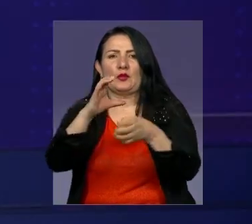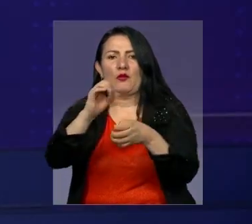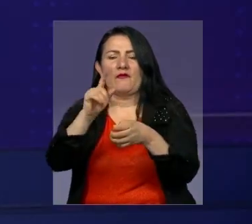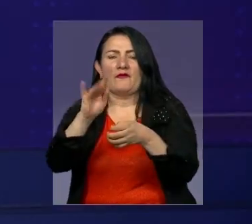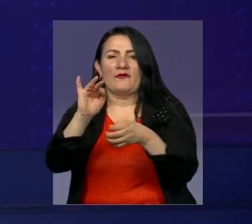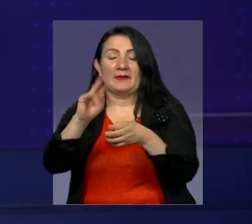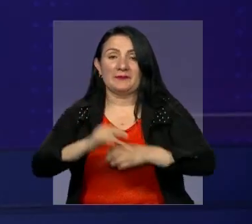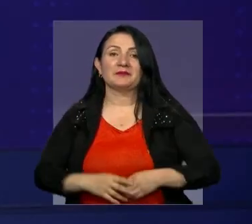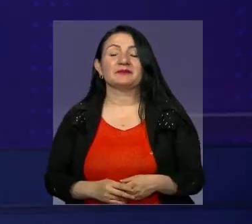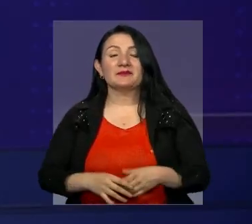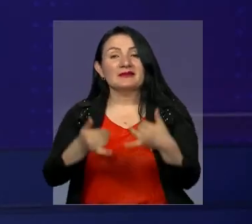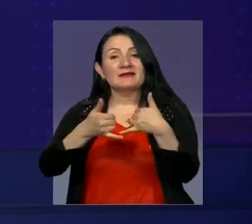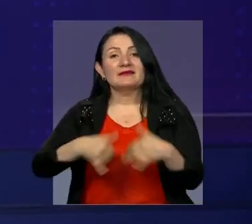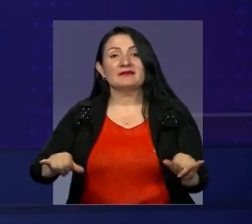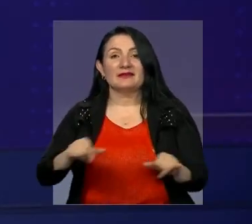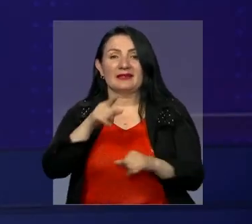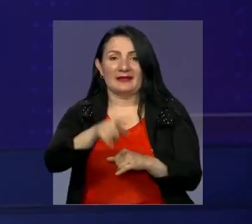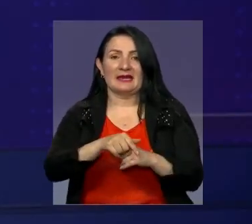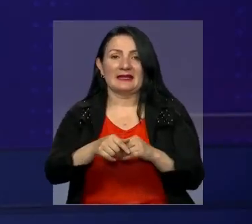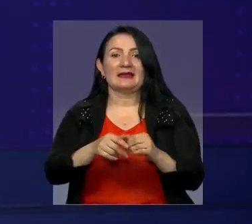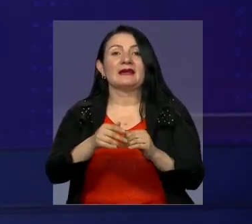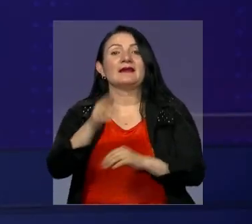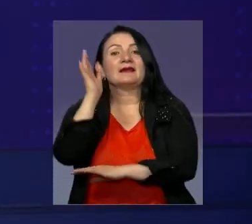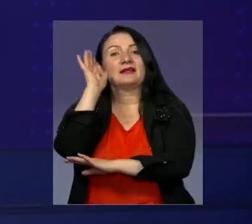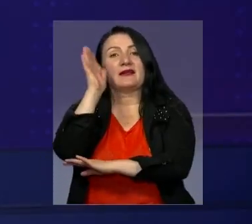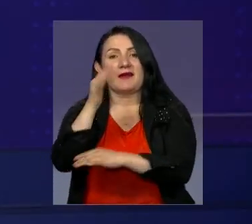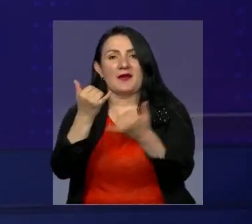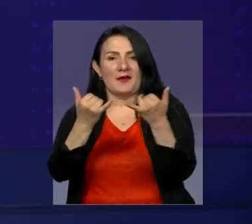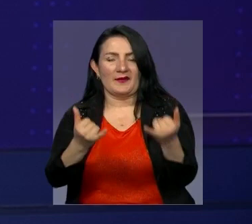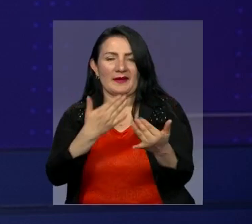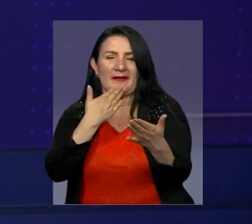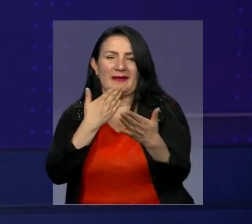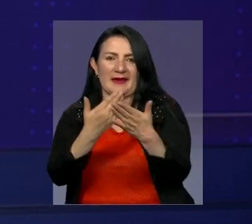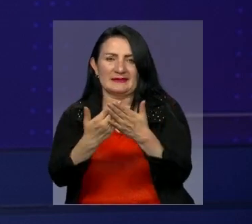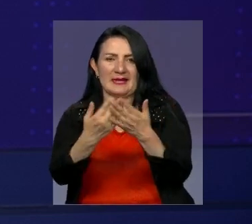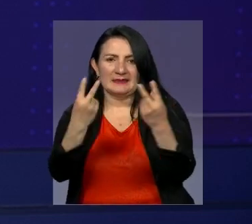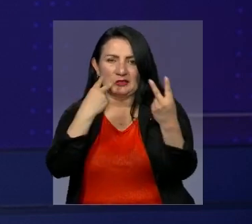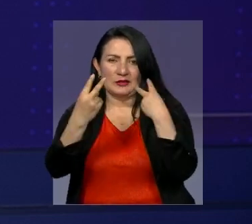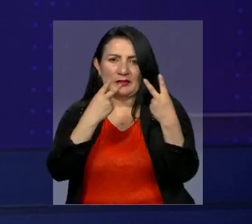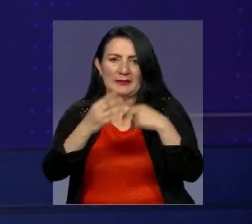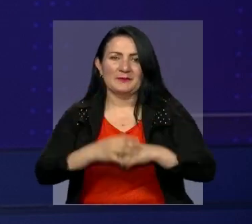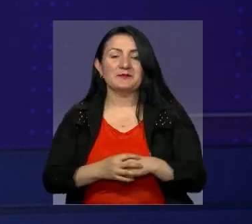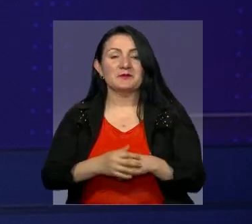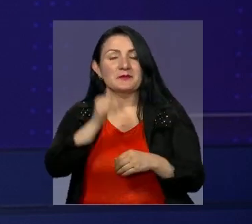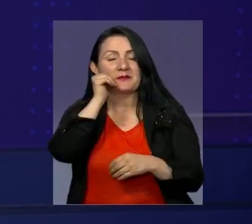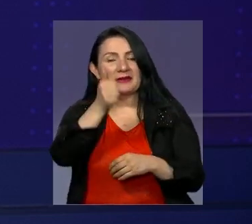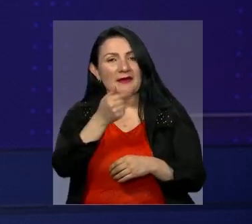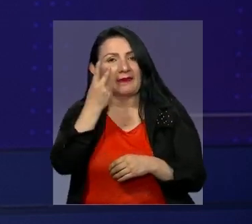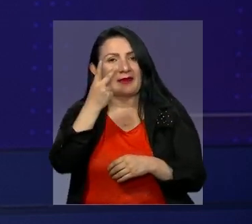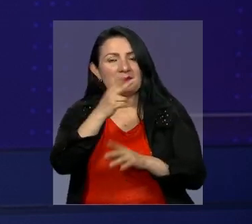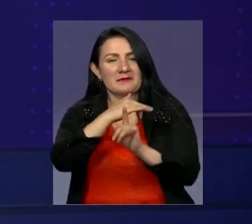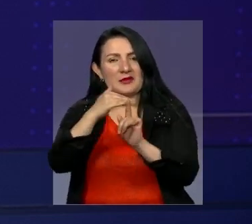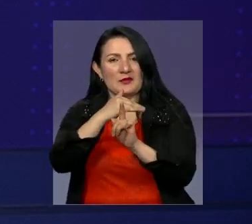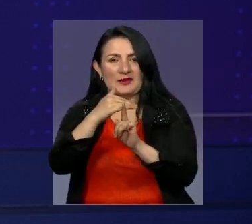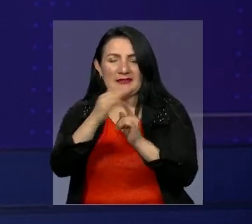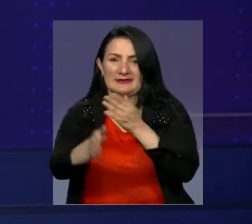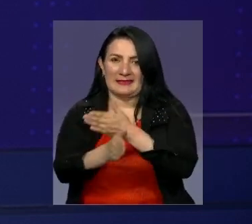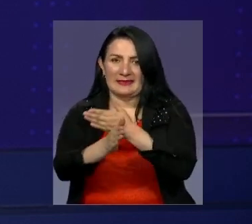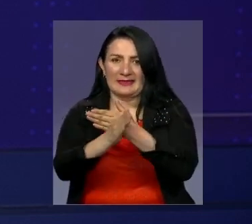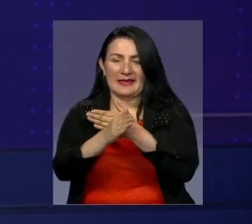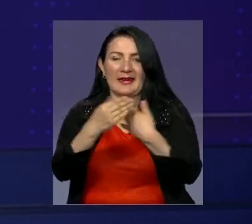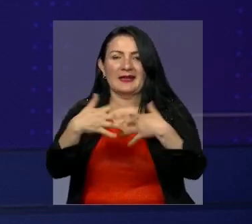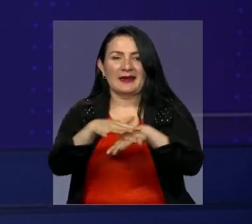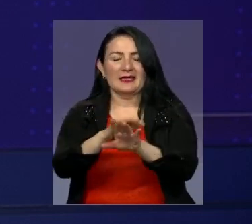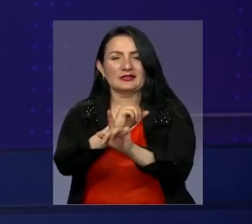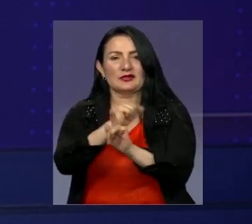De esta manera llegamos al final de esta emisión de Ahora. Les agradecemos por su sintonía y los invitamos mañana al mediodía y a seguirnos en nuestras